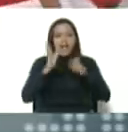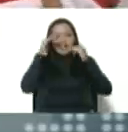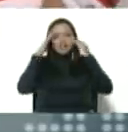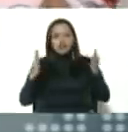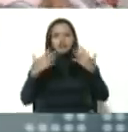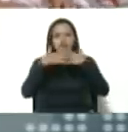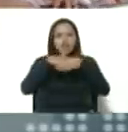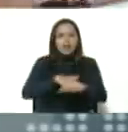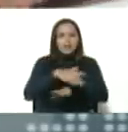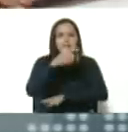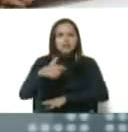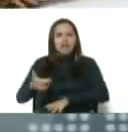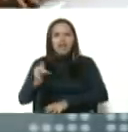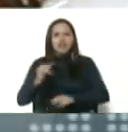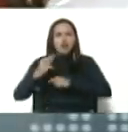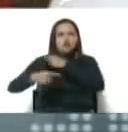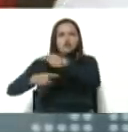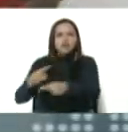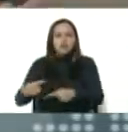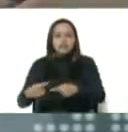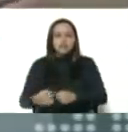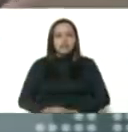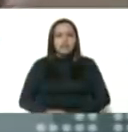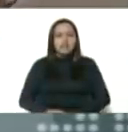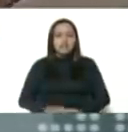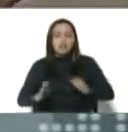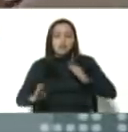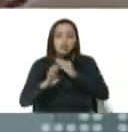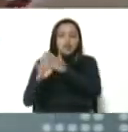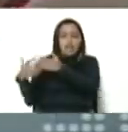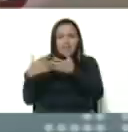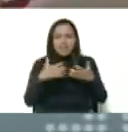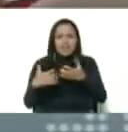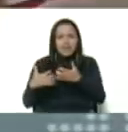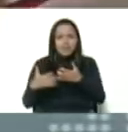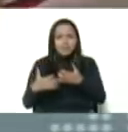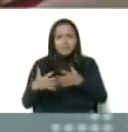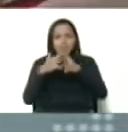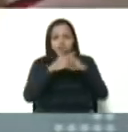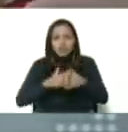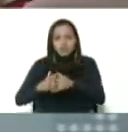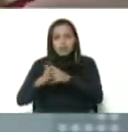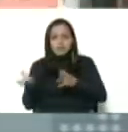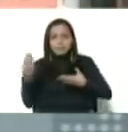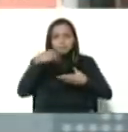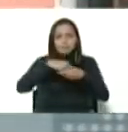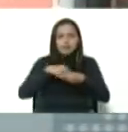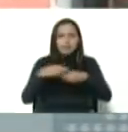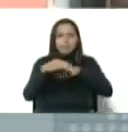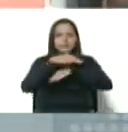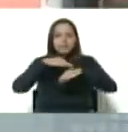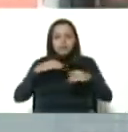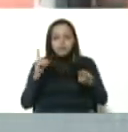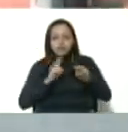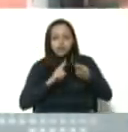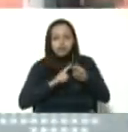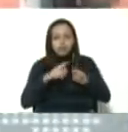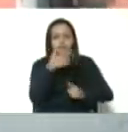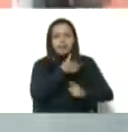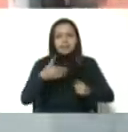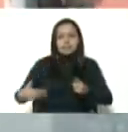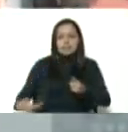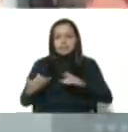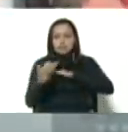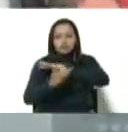integral de las víctimas de la guerra y el bloqueo imperialista. Incorporando a ministros, presidentes de entes,